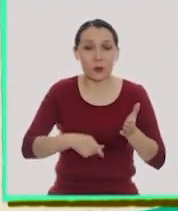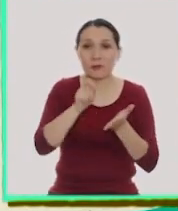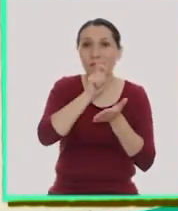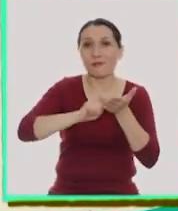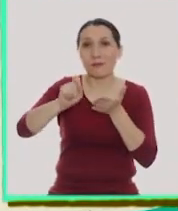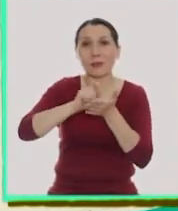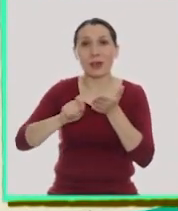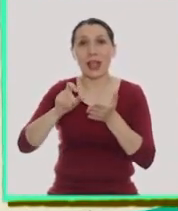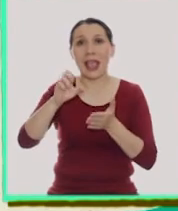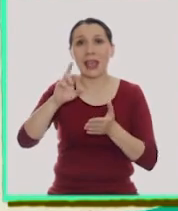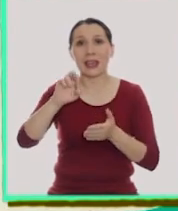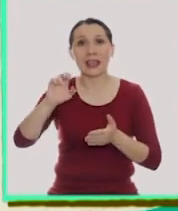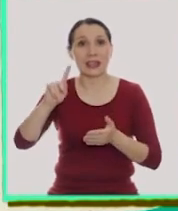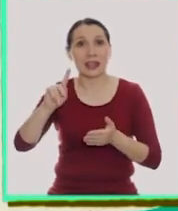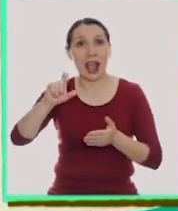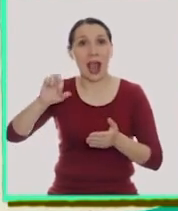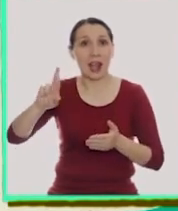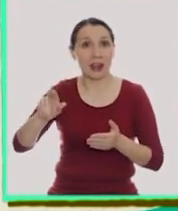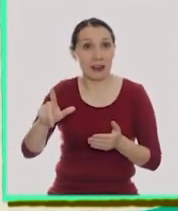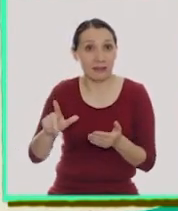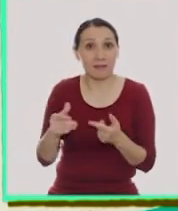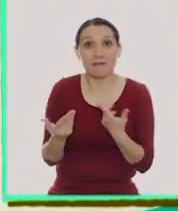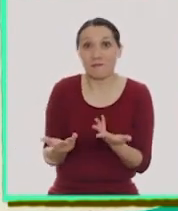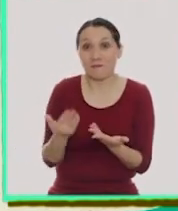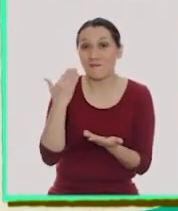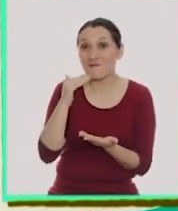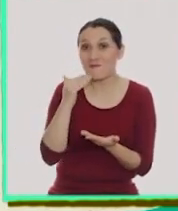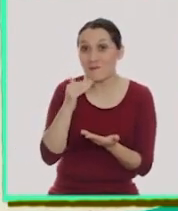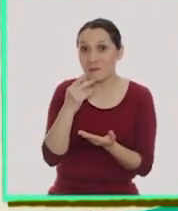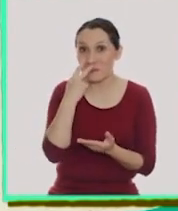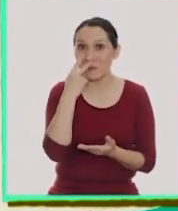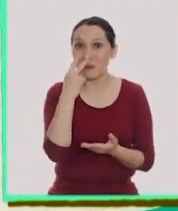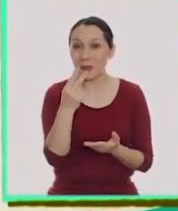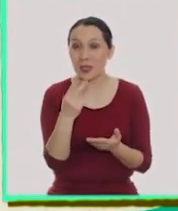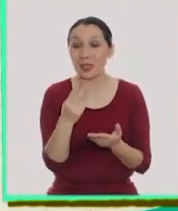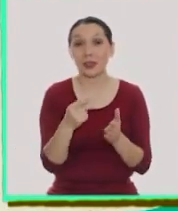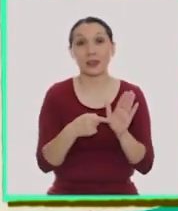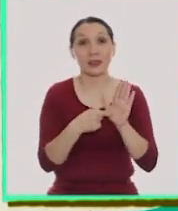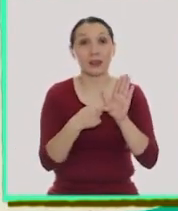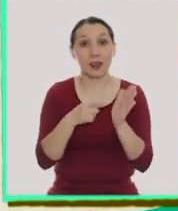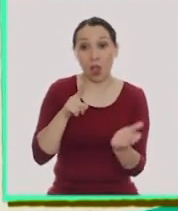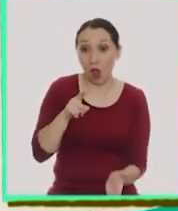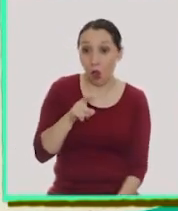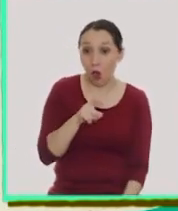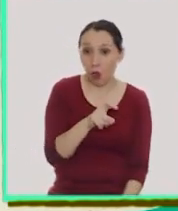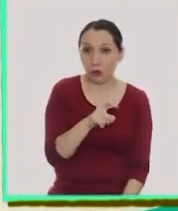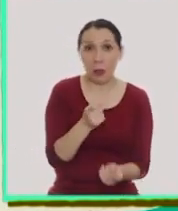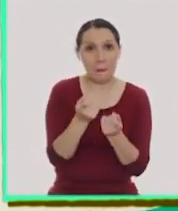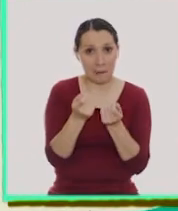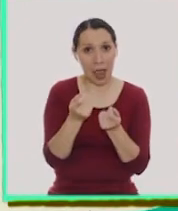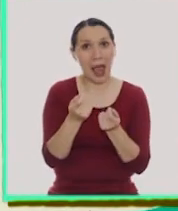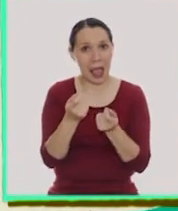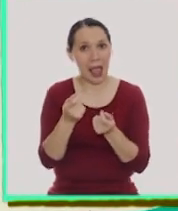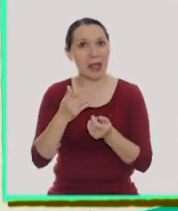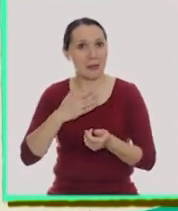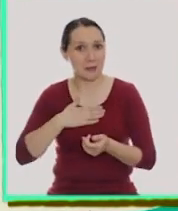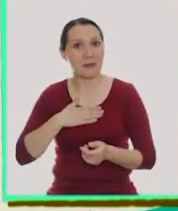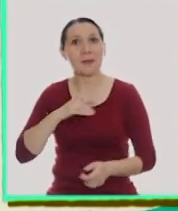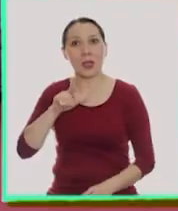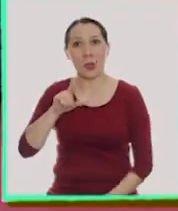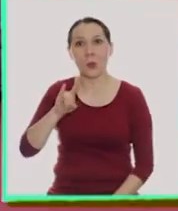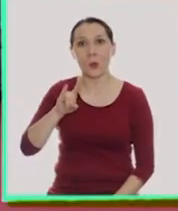y fue escrito por Eric Carl. Ay niños, miren, esta oruga se parece